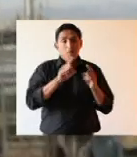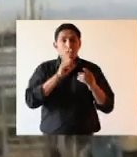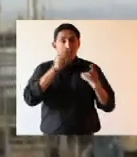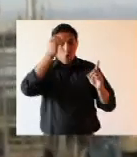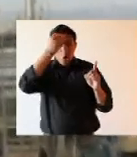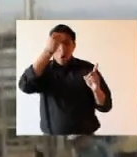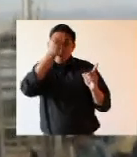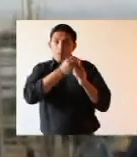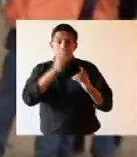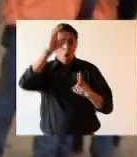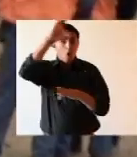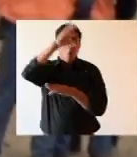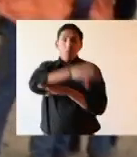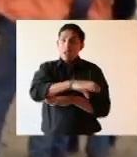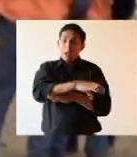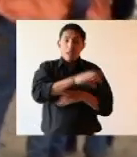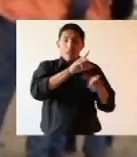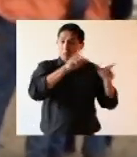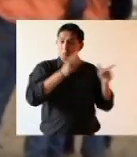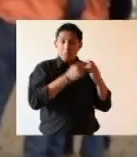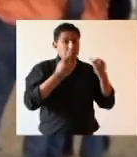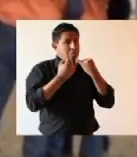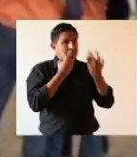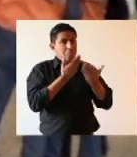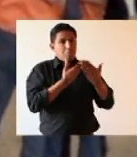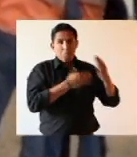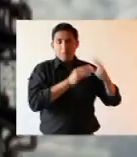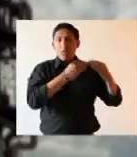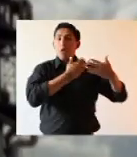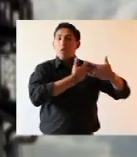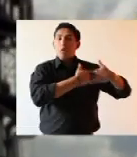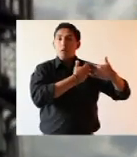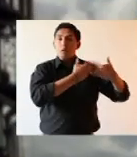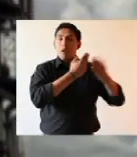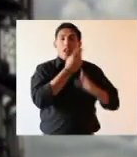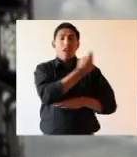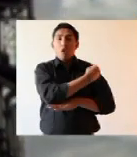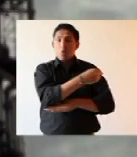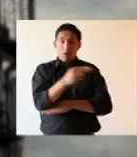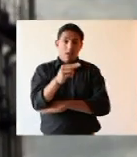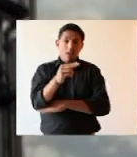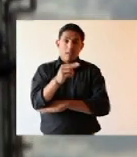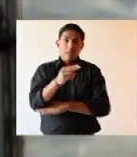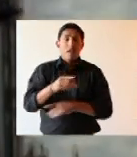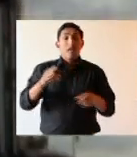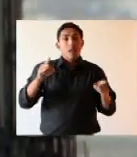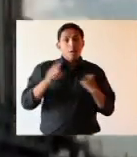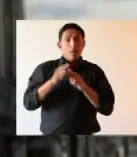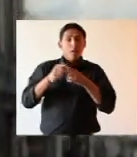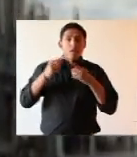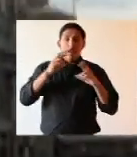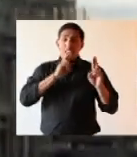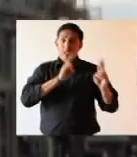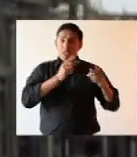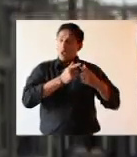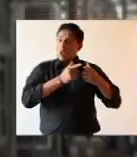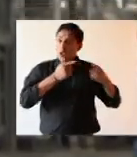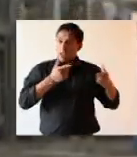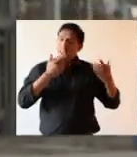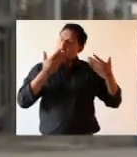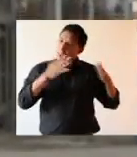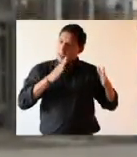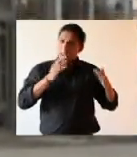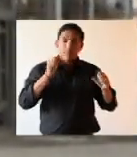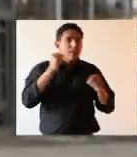con la principal obligación en lo que se refiere a la industrialización de nuestros recursos naturales. La planta de Río Grande, ya en operación,